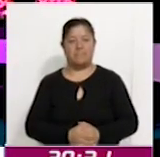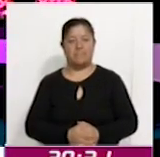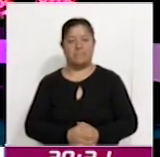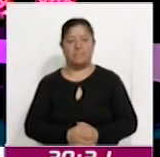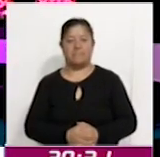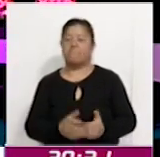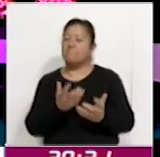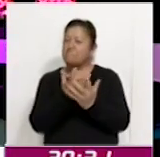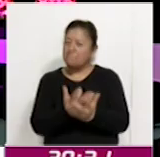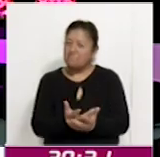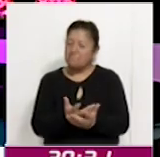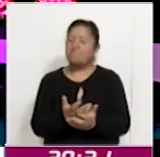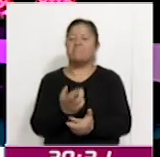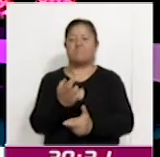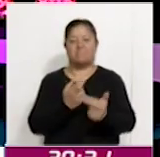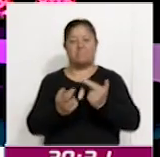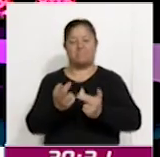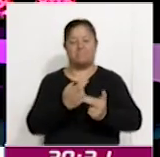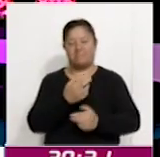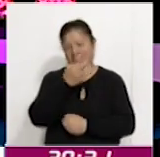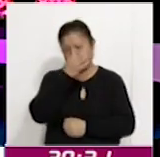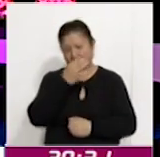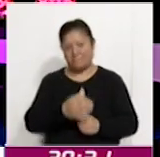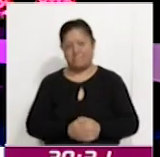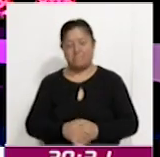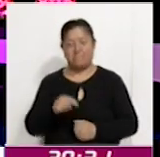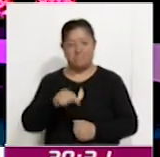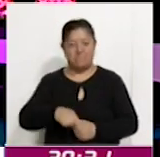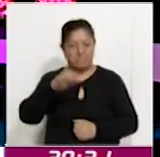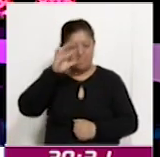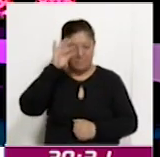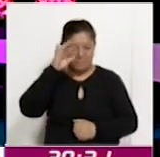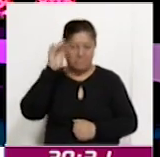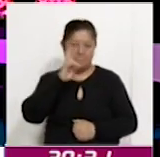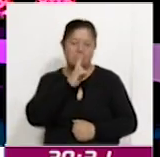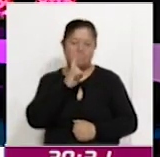Vamos a la pausa y enseguida regresamos a Coracyt Noticias.